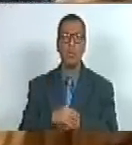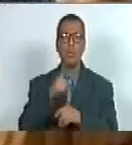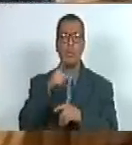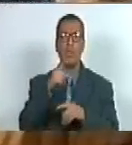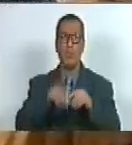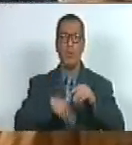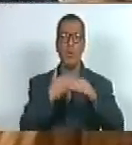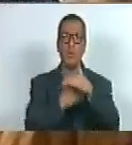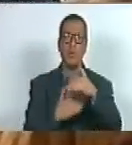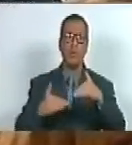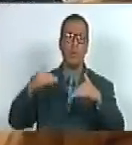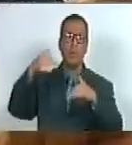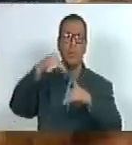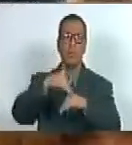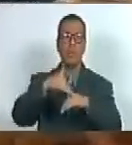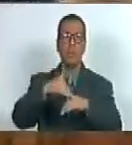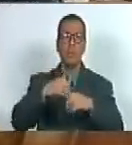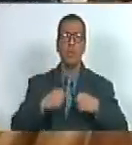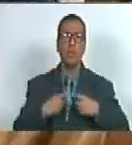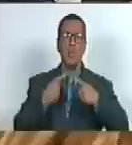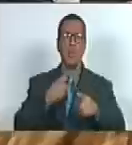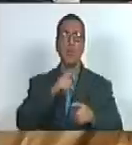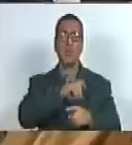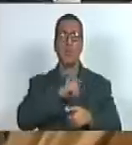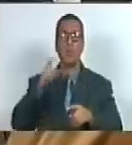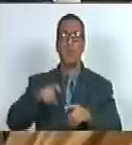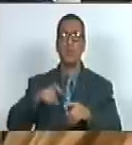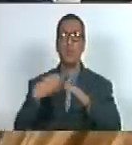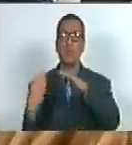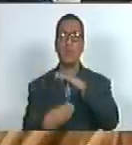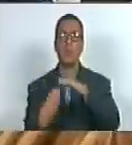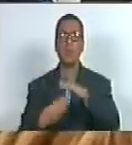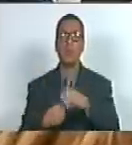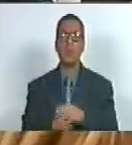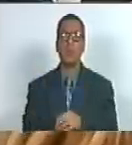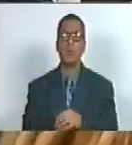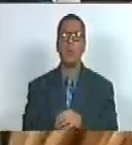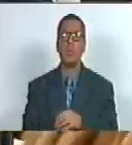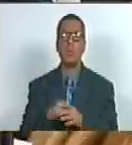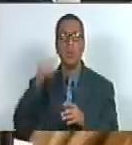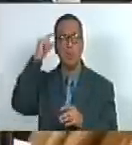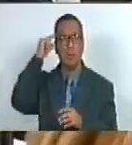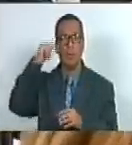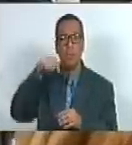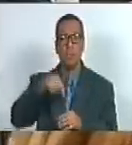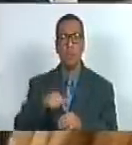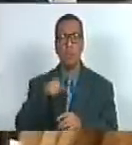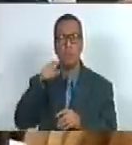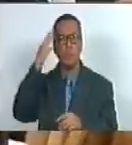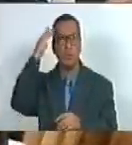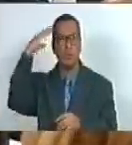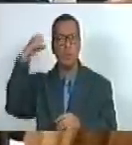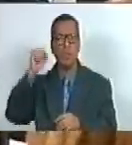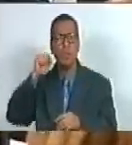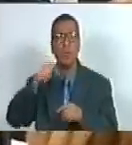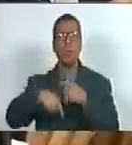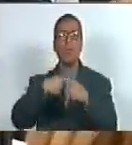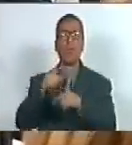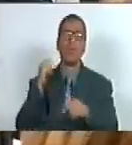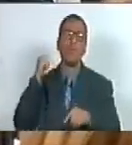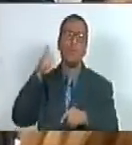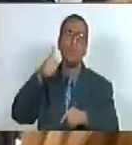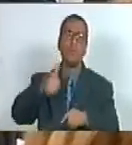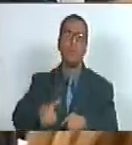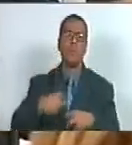superarse de satisfacer sus necesidades básicas y hoy ese sueño pasó a un sueño eterno